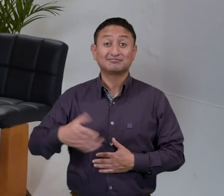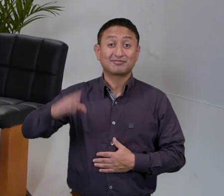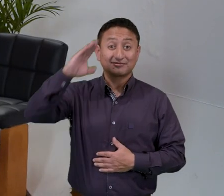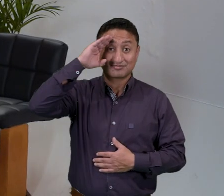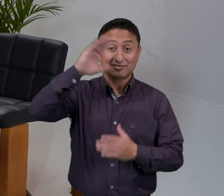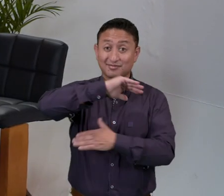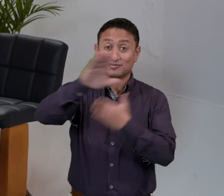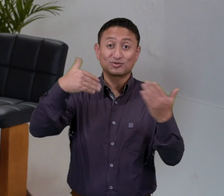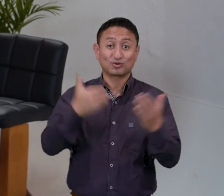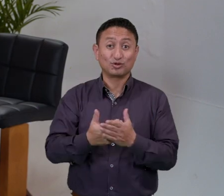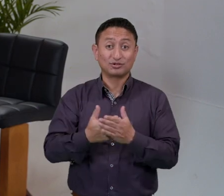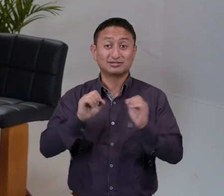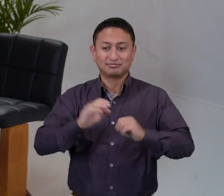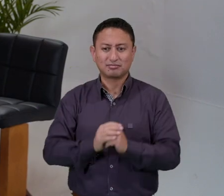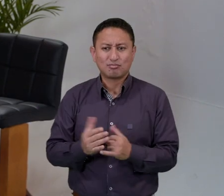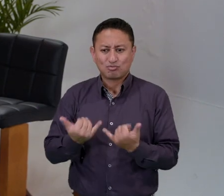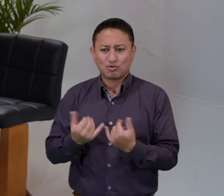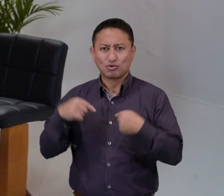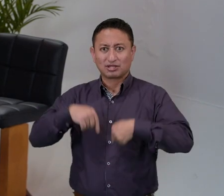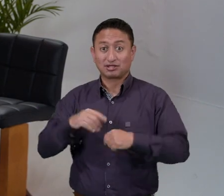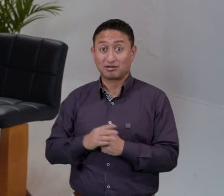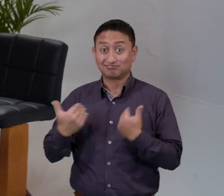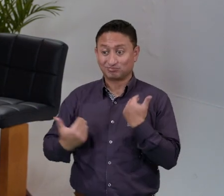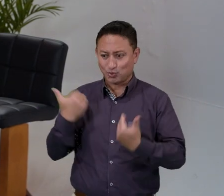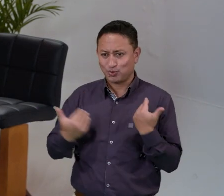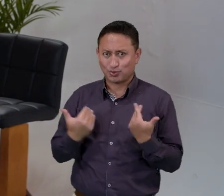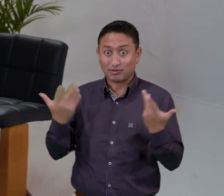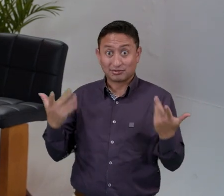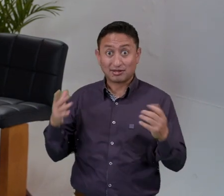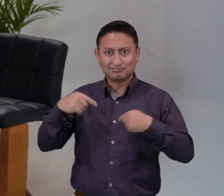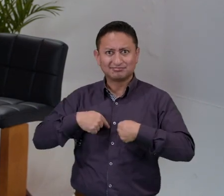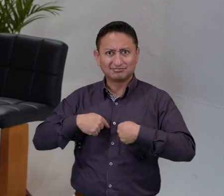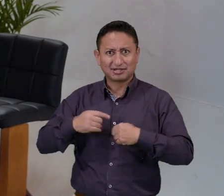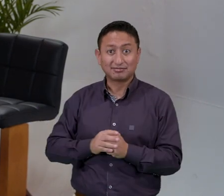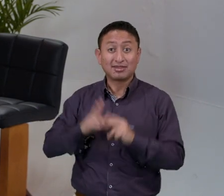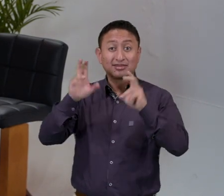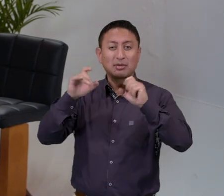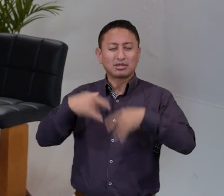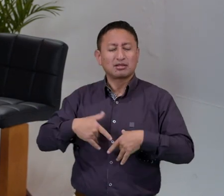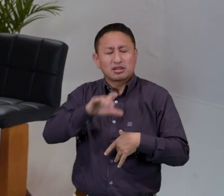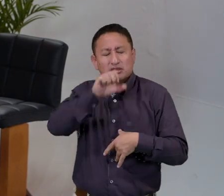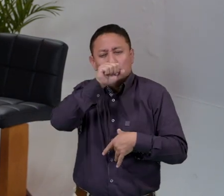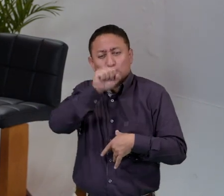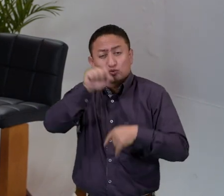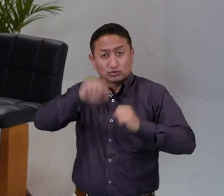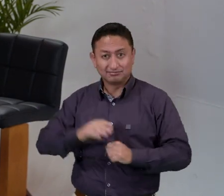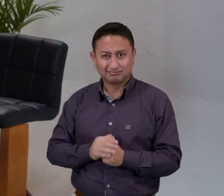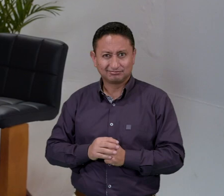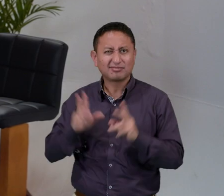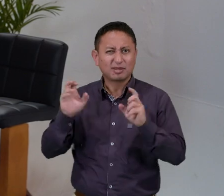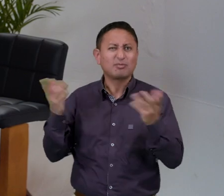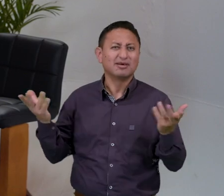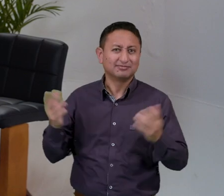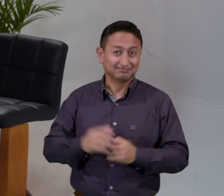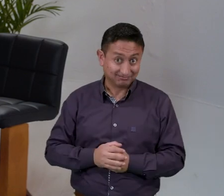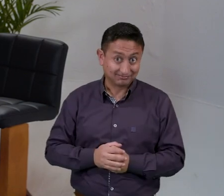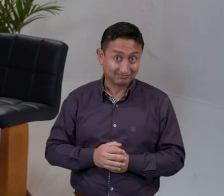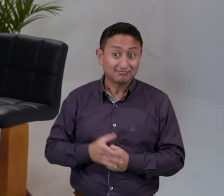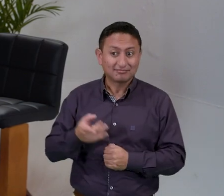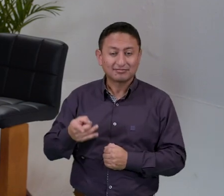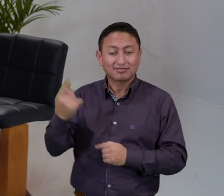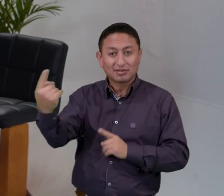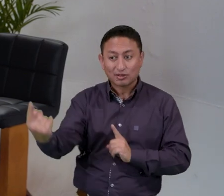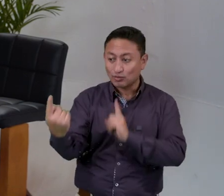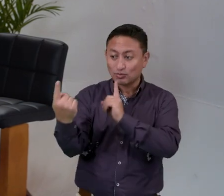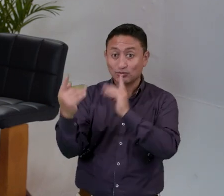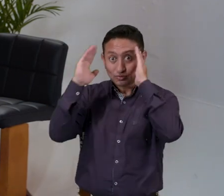¡Hola a todos y todas! Hoy estoy súper feliz porque les voy a compartir un tema que me apasiona y ¿adivinen cuál es? Es la